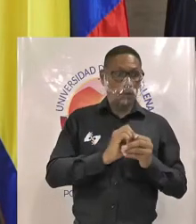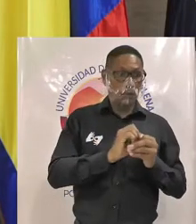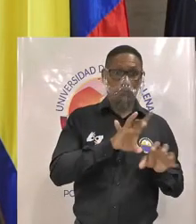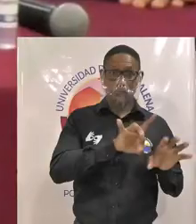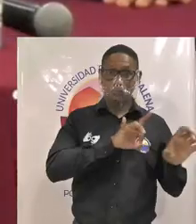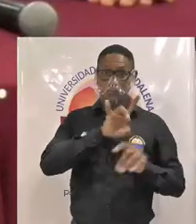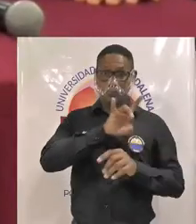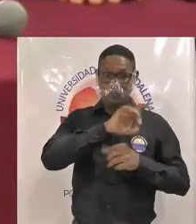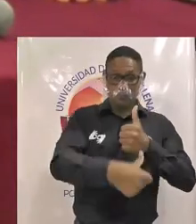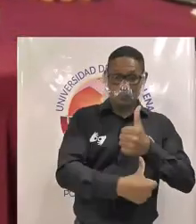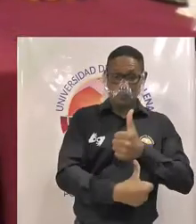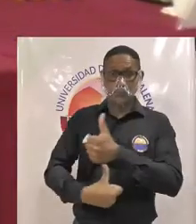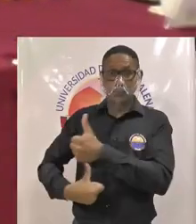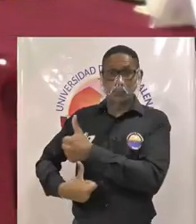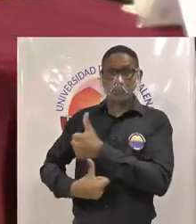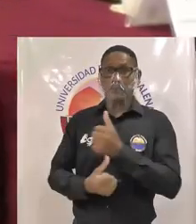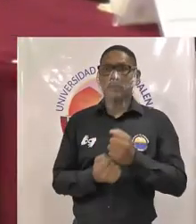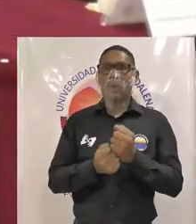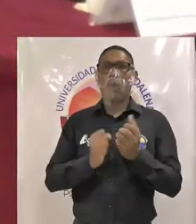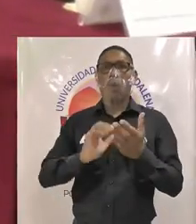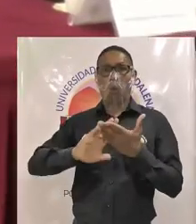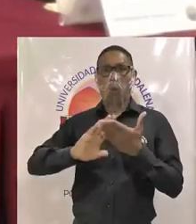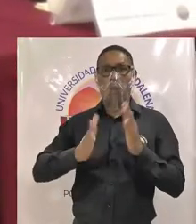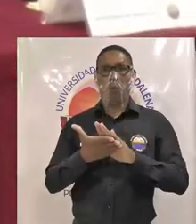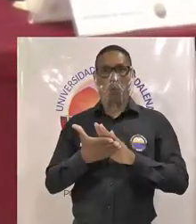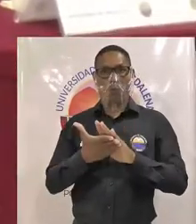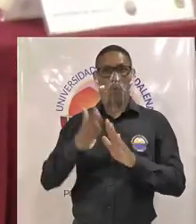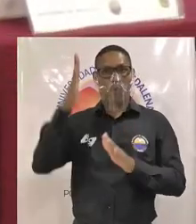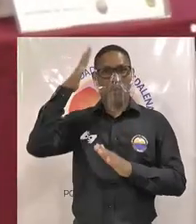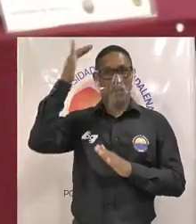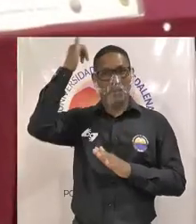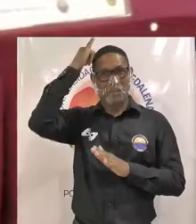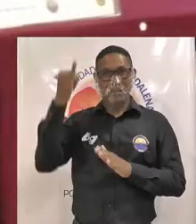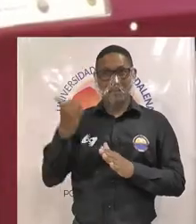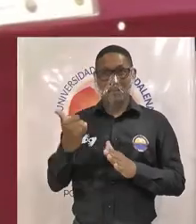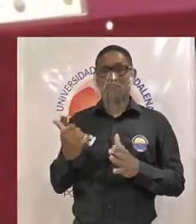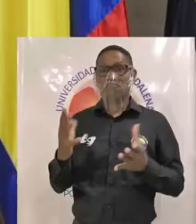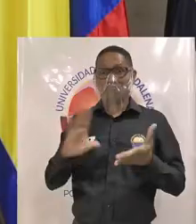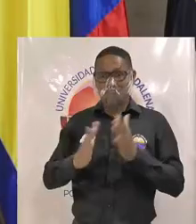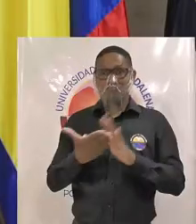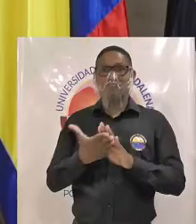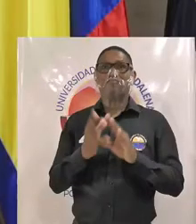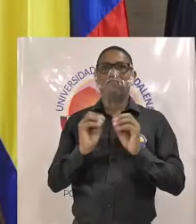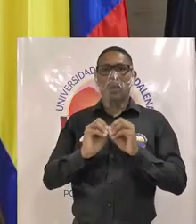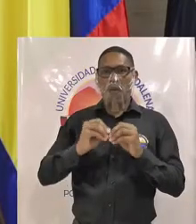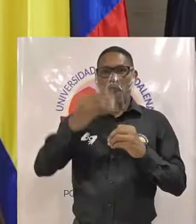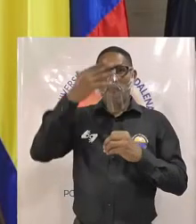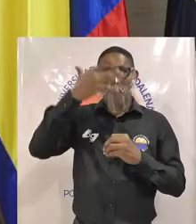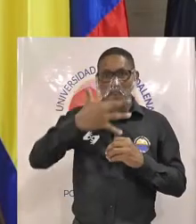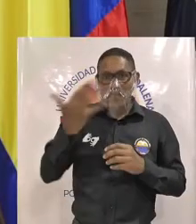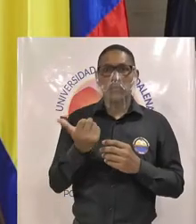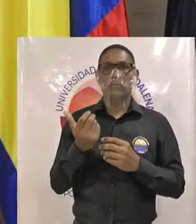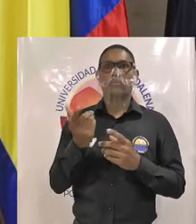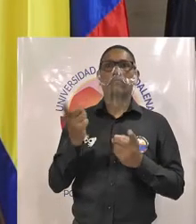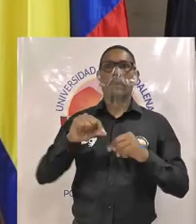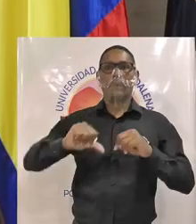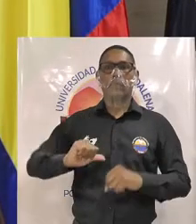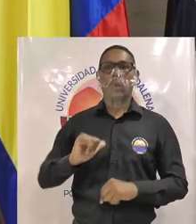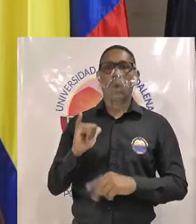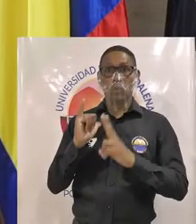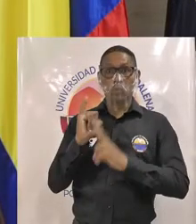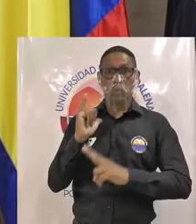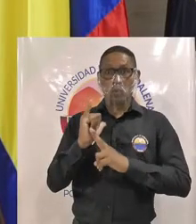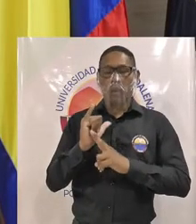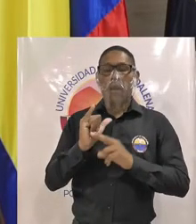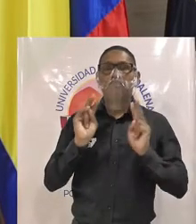acompañan en este foro La comunidad académica y en general que sigue el desarrollo de este foro a través de la transmisión en vivo de la página Facebook y el